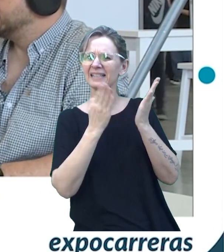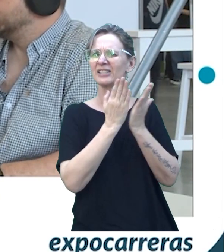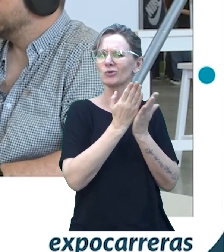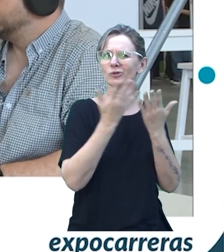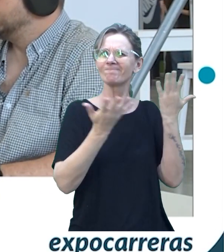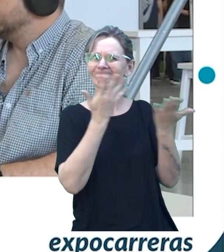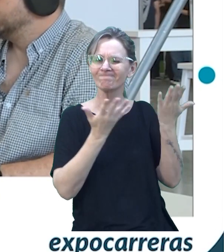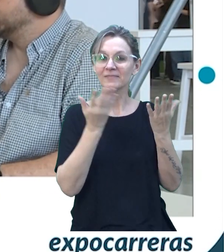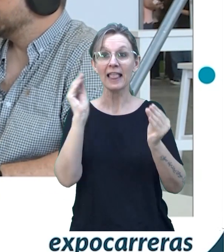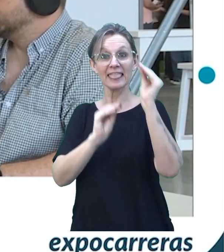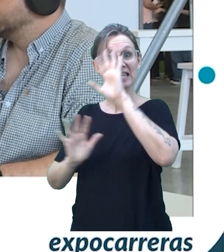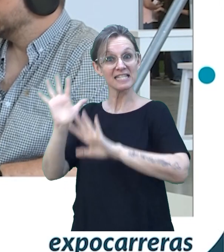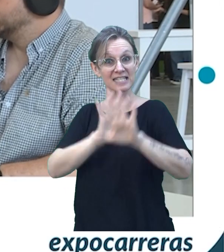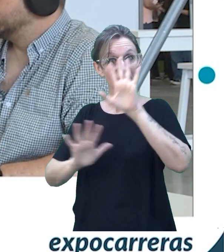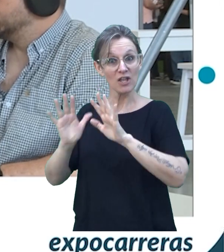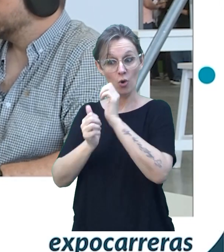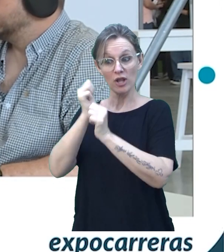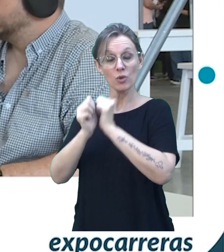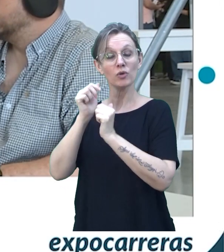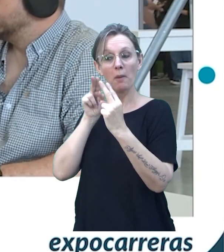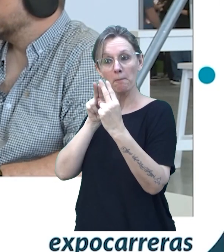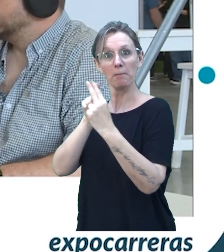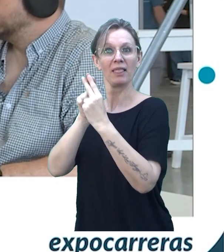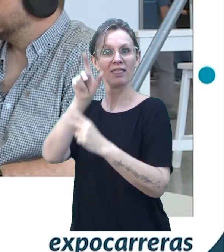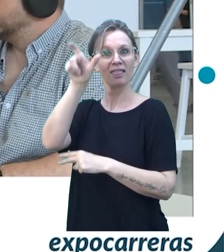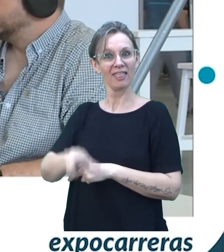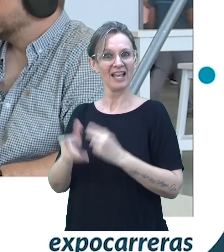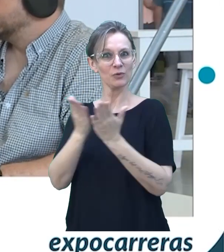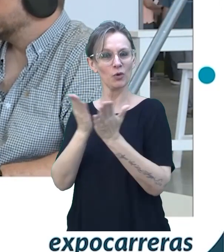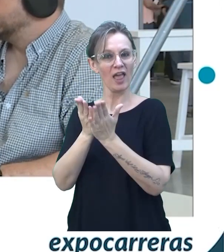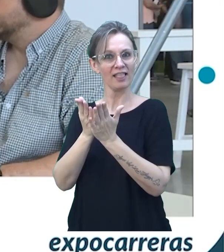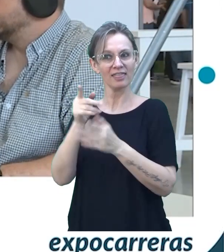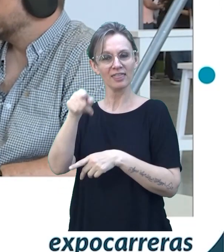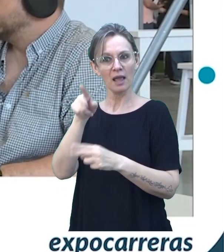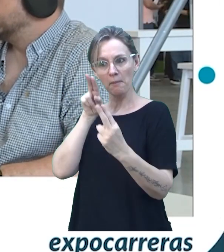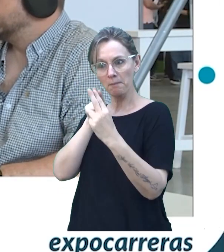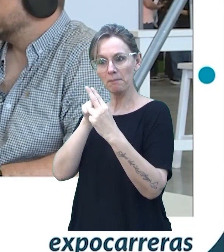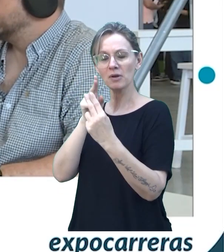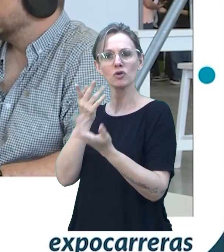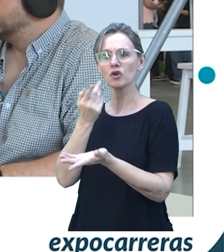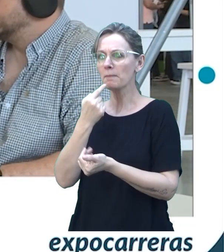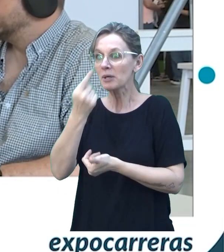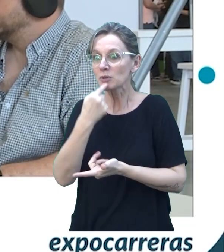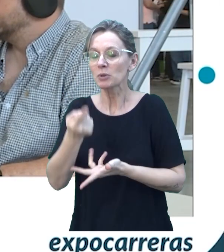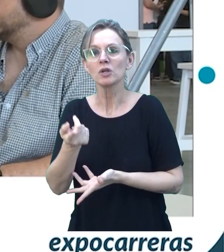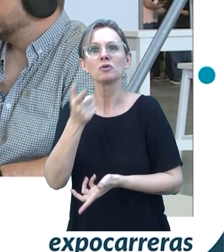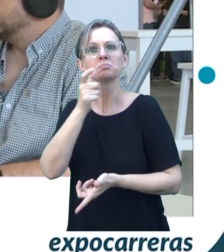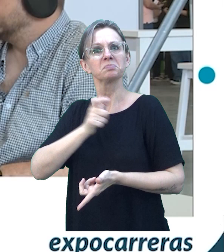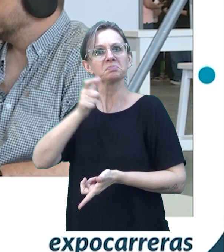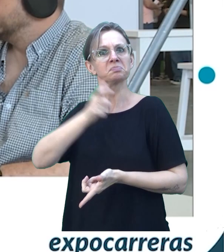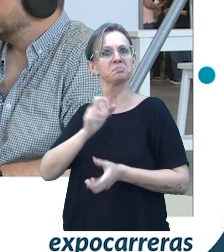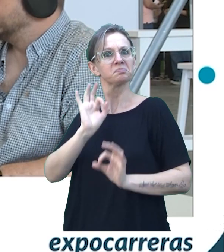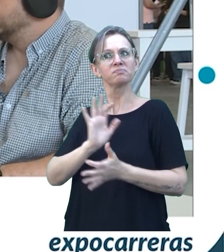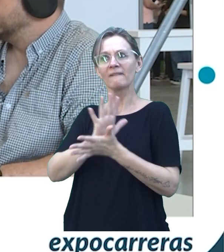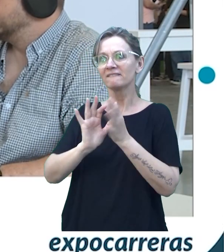me encontré con chicos que estaban estudiando actualmente en ese momento y me cubrieron esas dudas que yo tenía. Esto de lo que es el